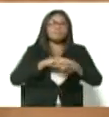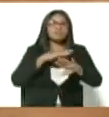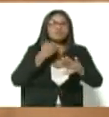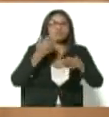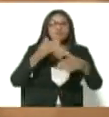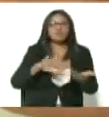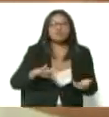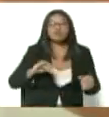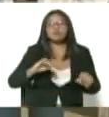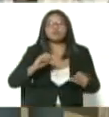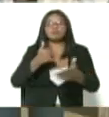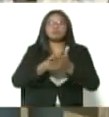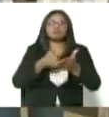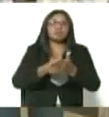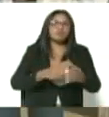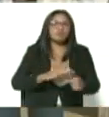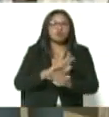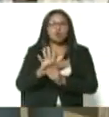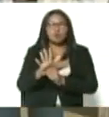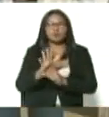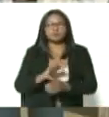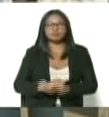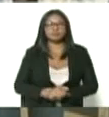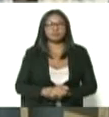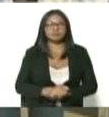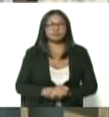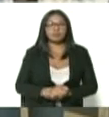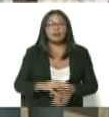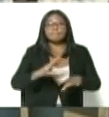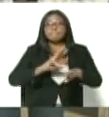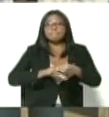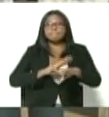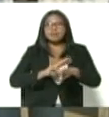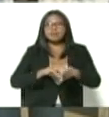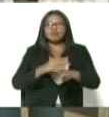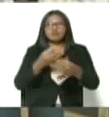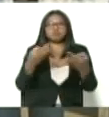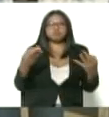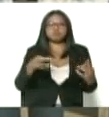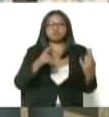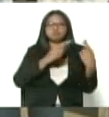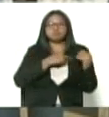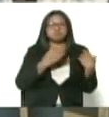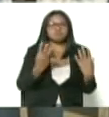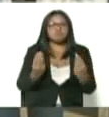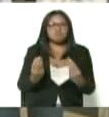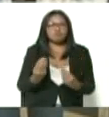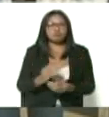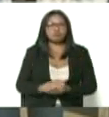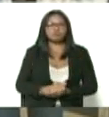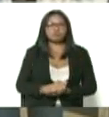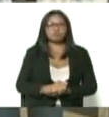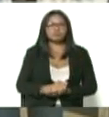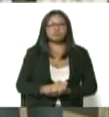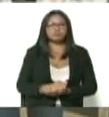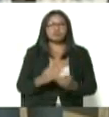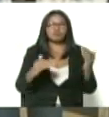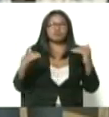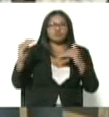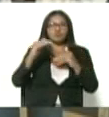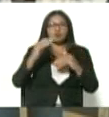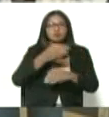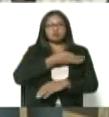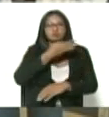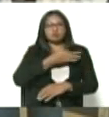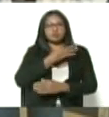esta batalla contra el covid-19 médicos con un alto nivel de responsabilidad con un alto nivel social como son nuestros